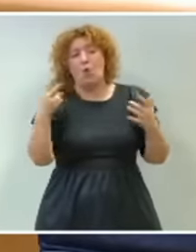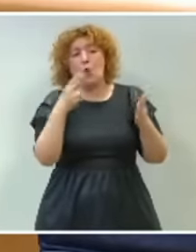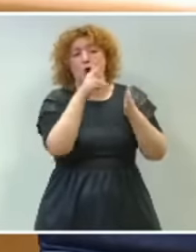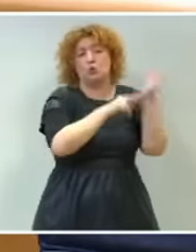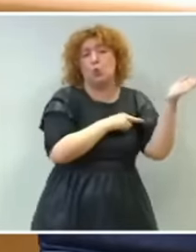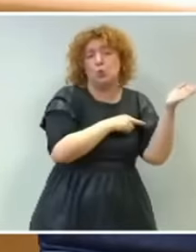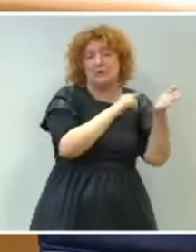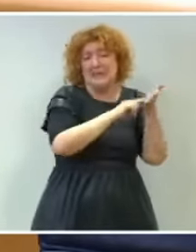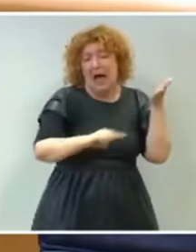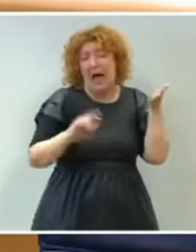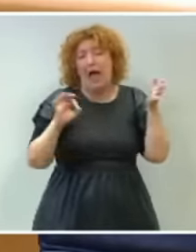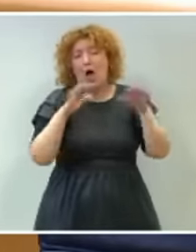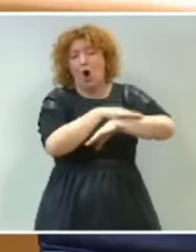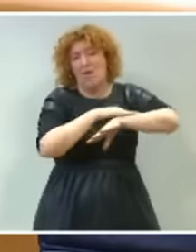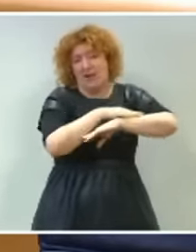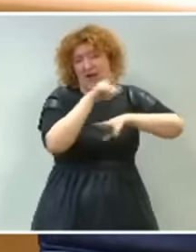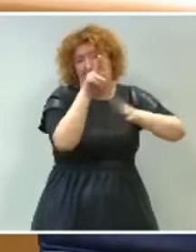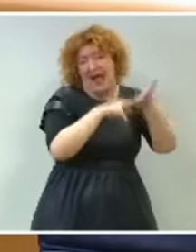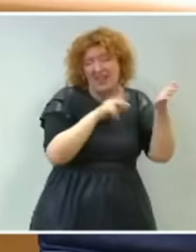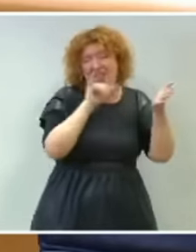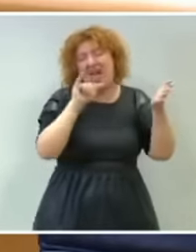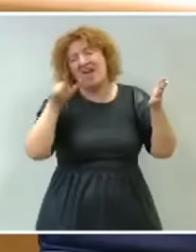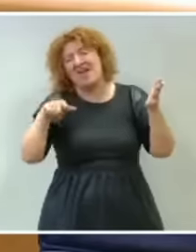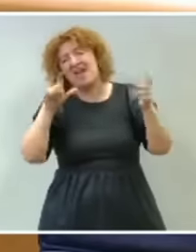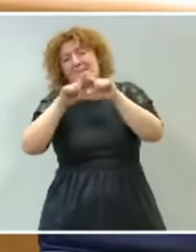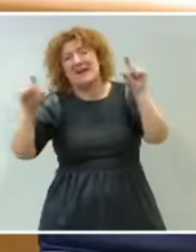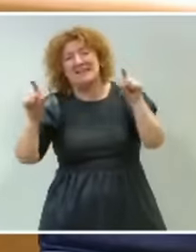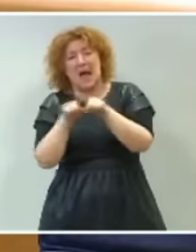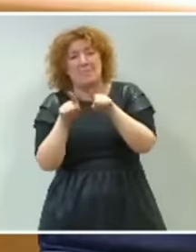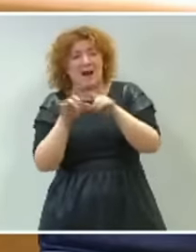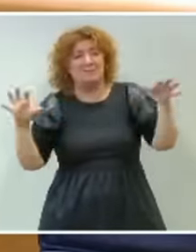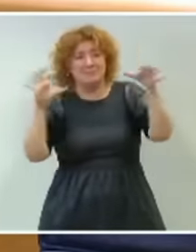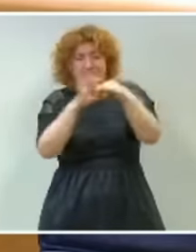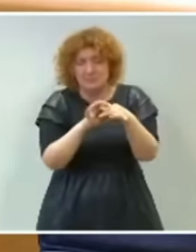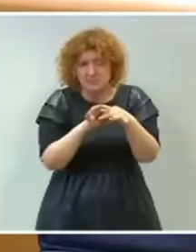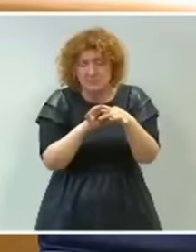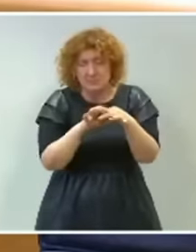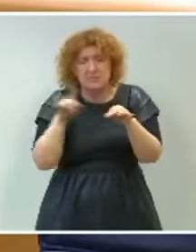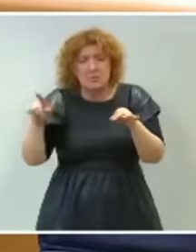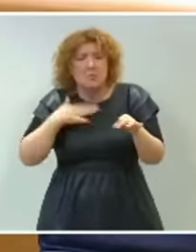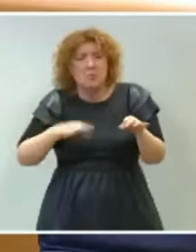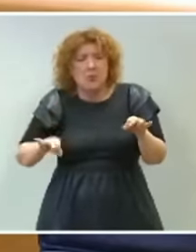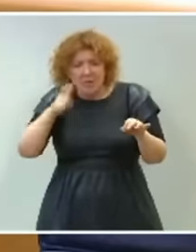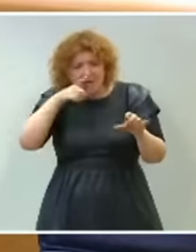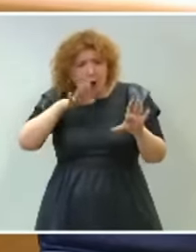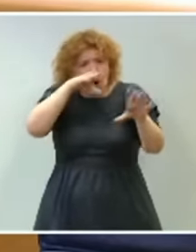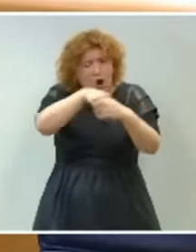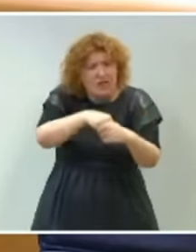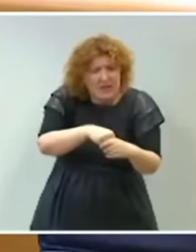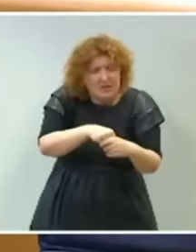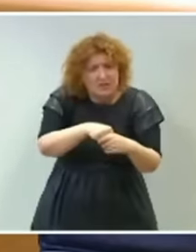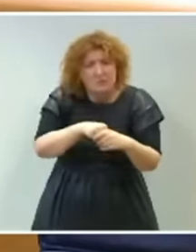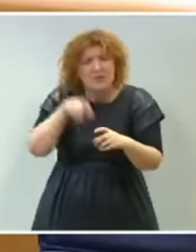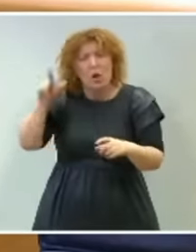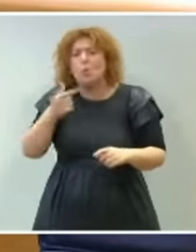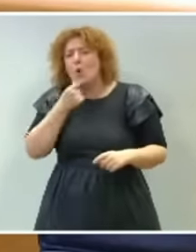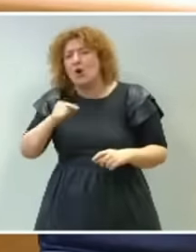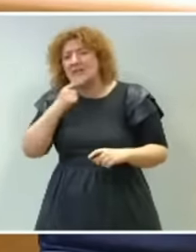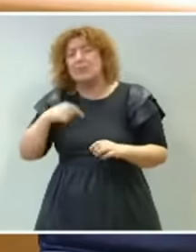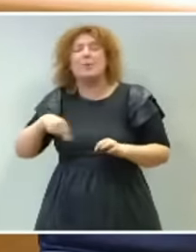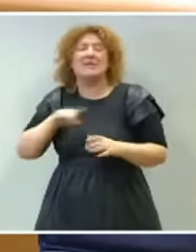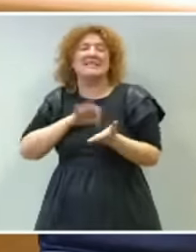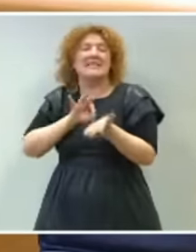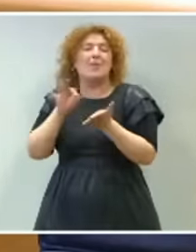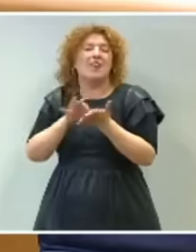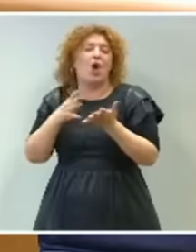implicación el señor Moreno Bonilla cuando resulta que el exgerente del Servicio Andaluz de Salud